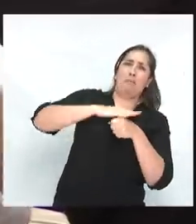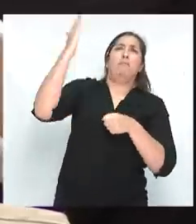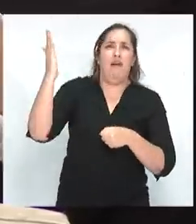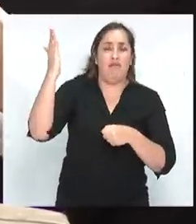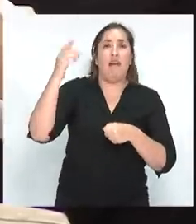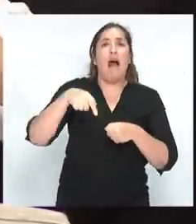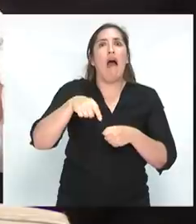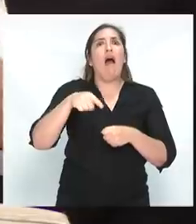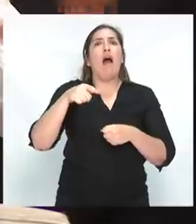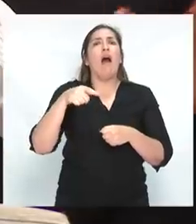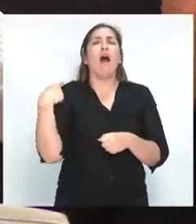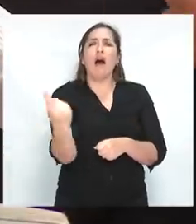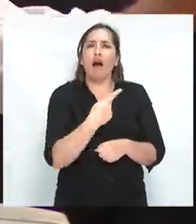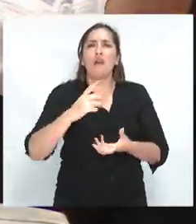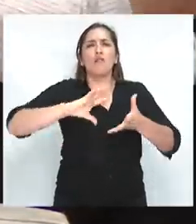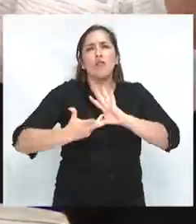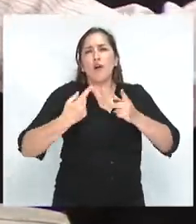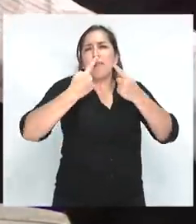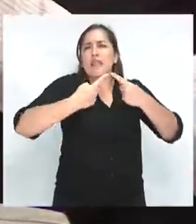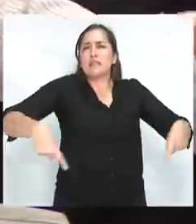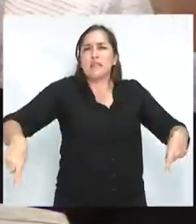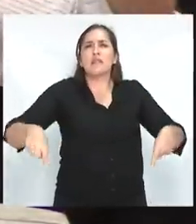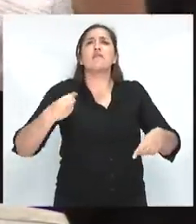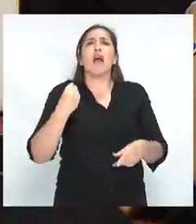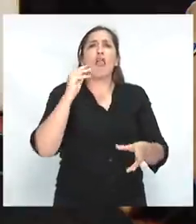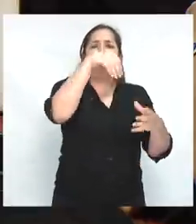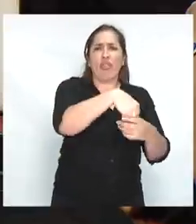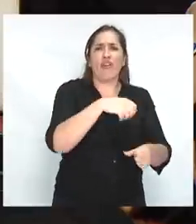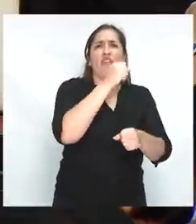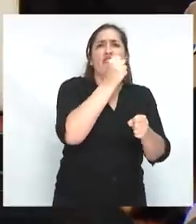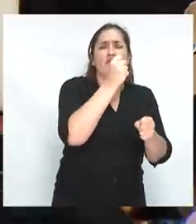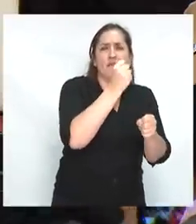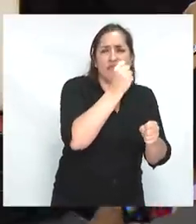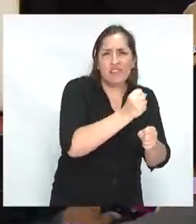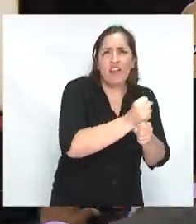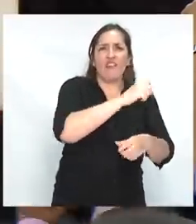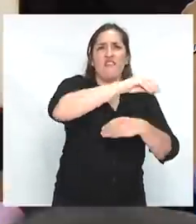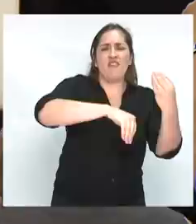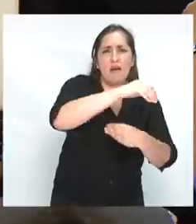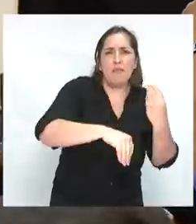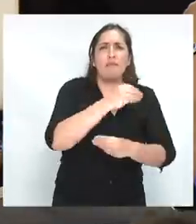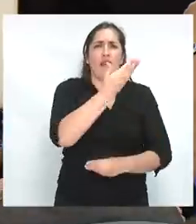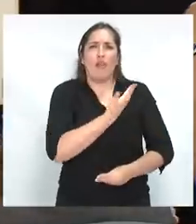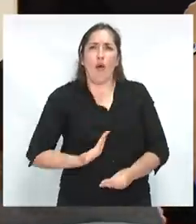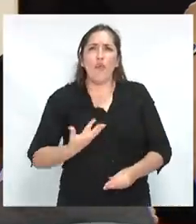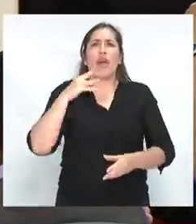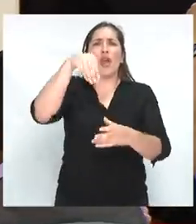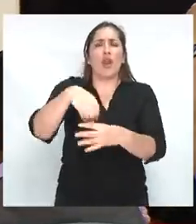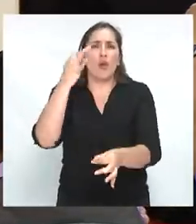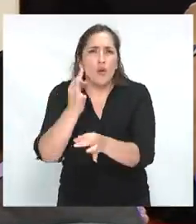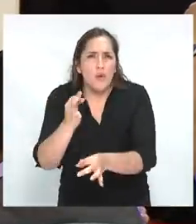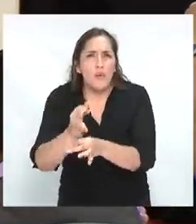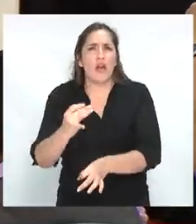desigualdades y distintas formas de dominación en la fábrica, en la familia, en el gobierno, en la escuela,